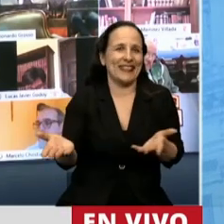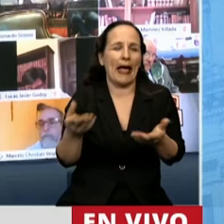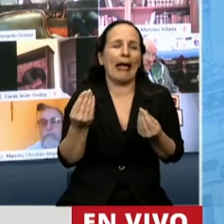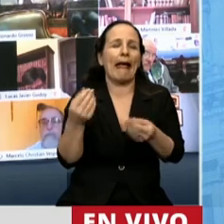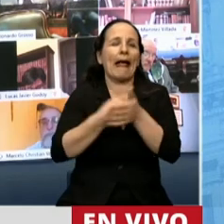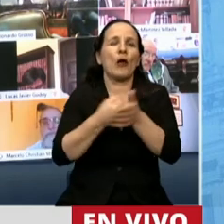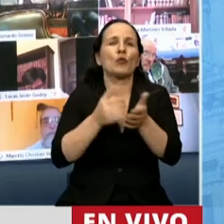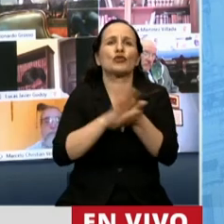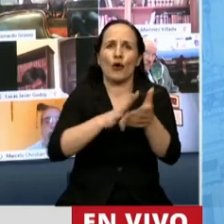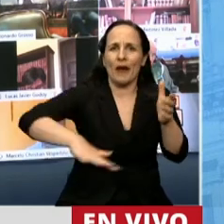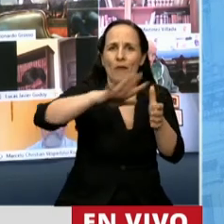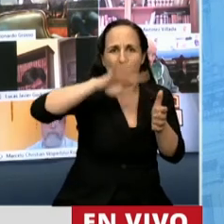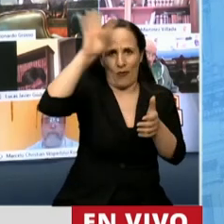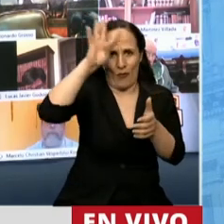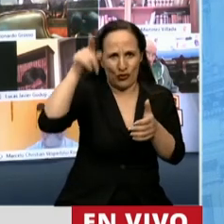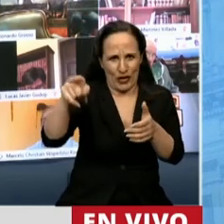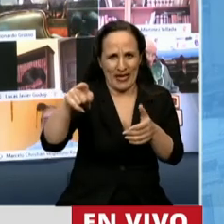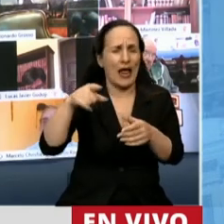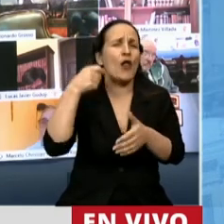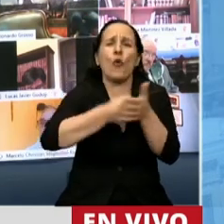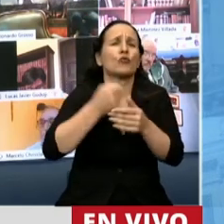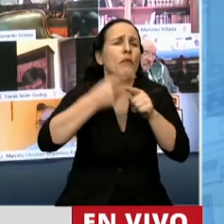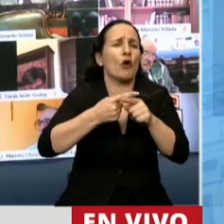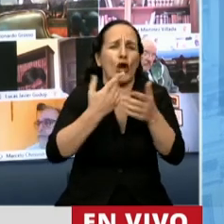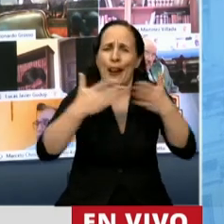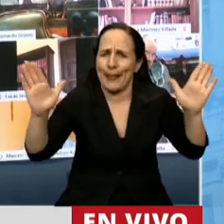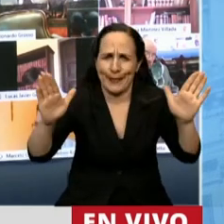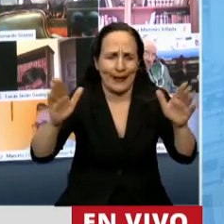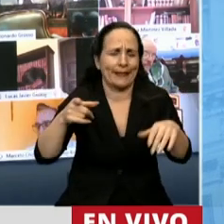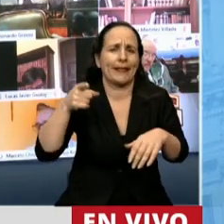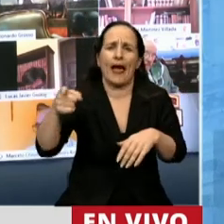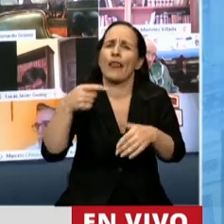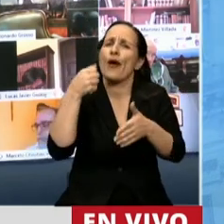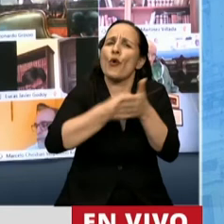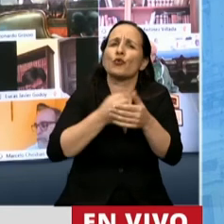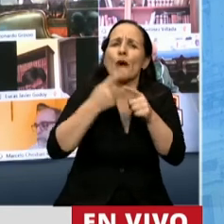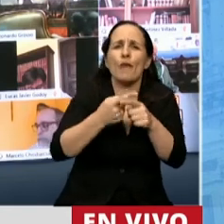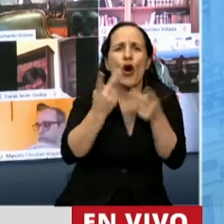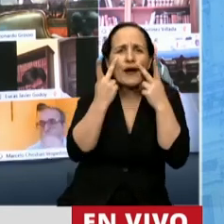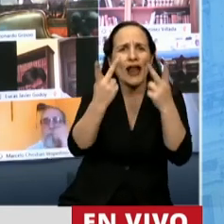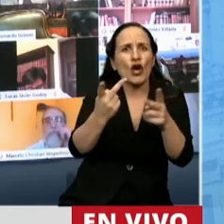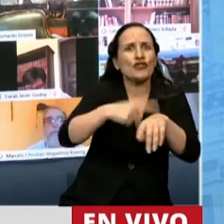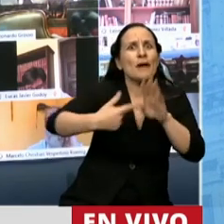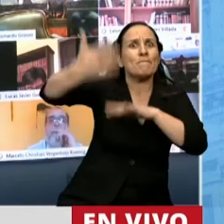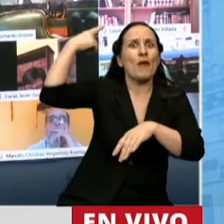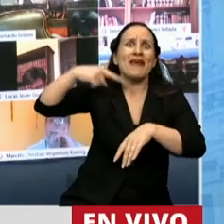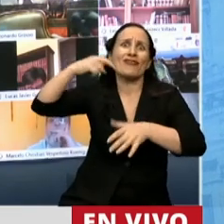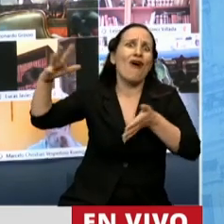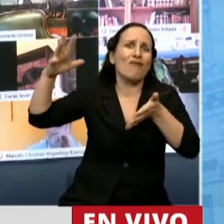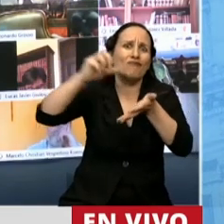esta pelea de los pueblos originarios por su libertad, por el reconocimiento de uno de los genocidios más